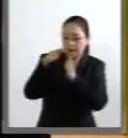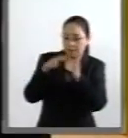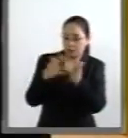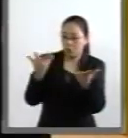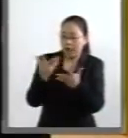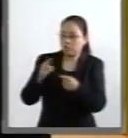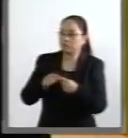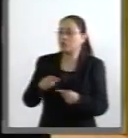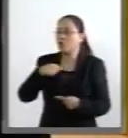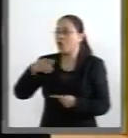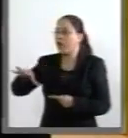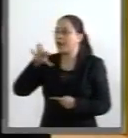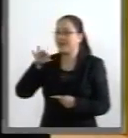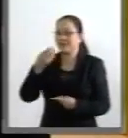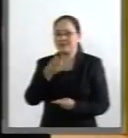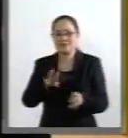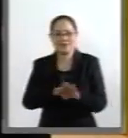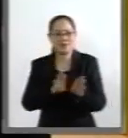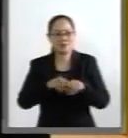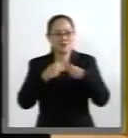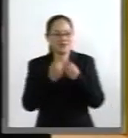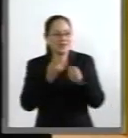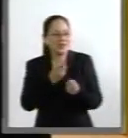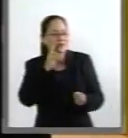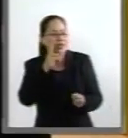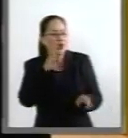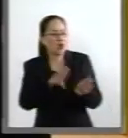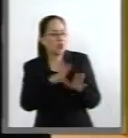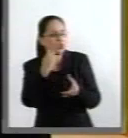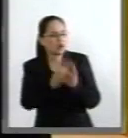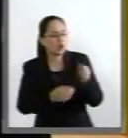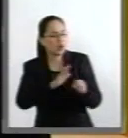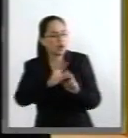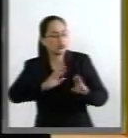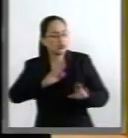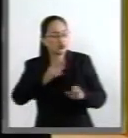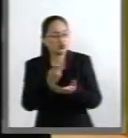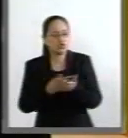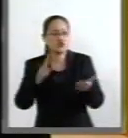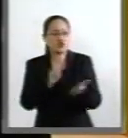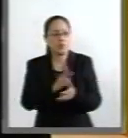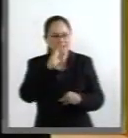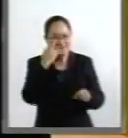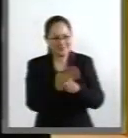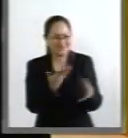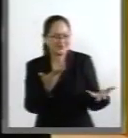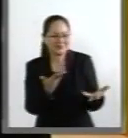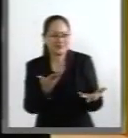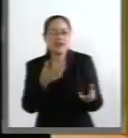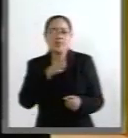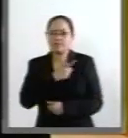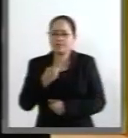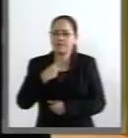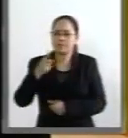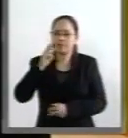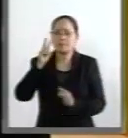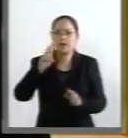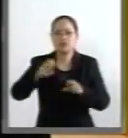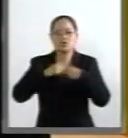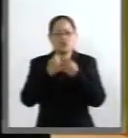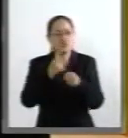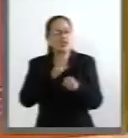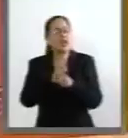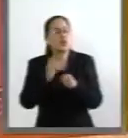situación que no es bien vista a los ojos de la sociedad. Por eso la importancia de escuchar los criterios que se expresan desde la sociedad